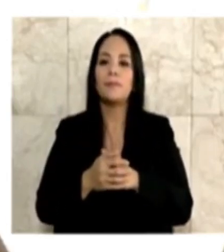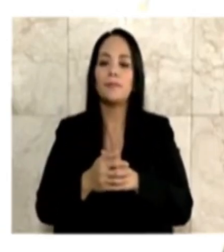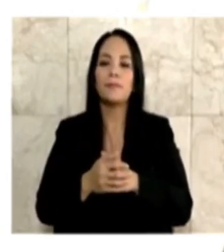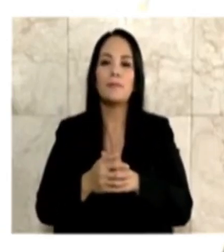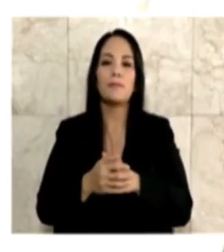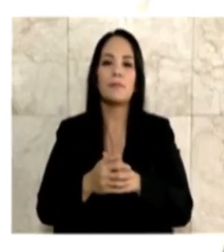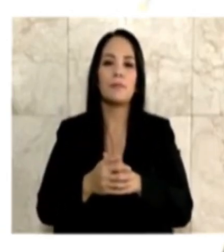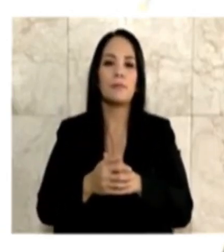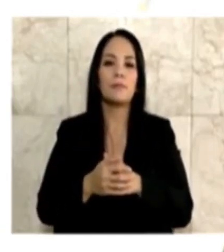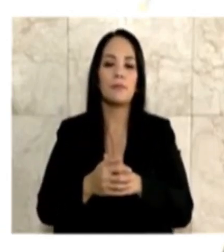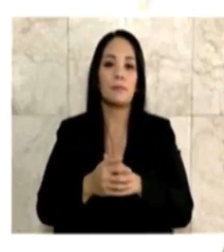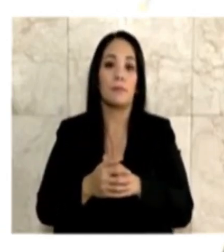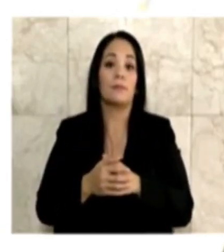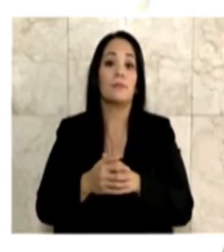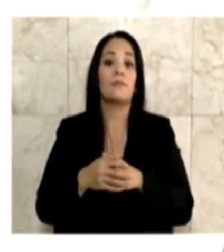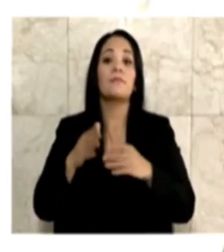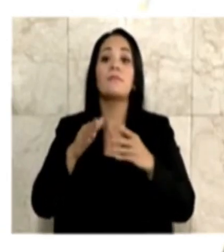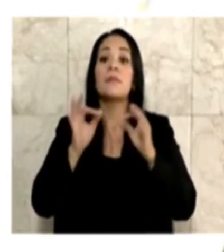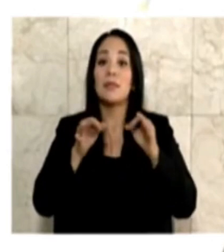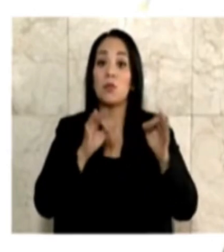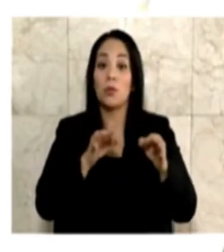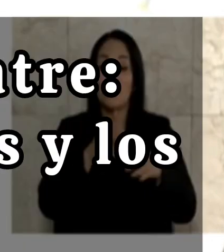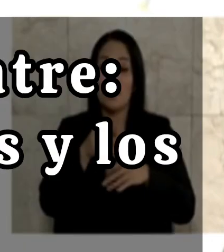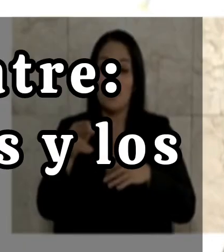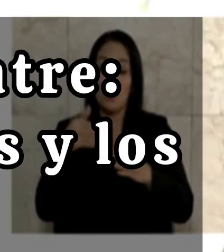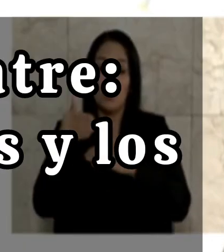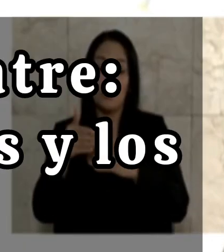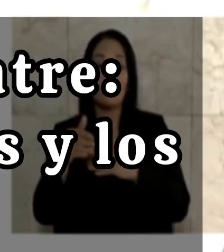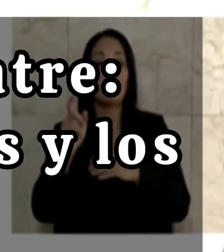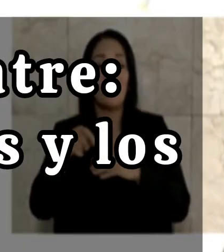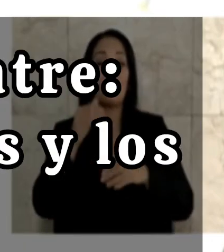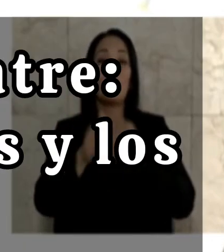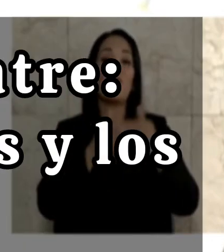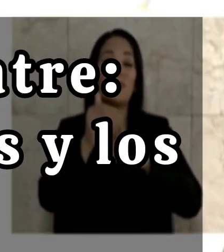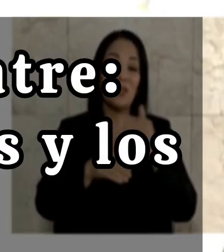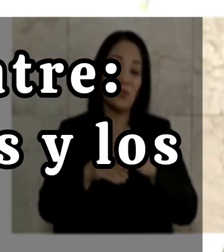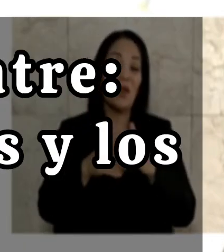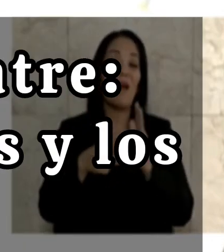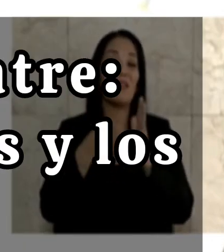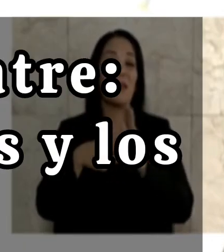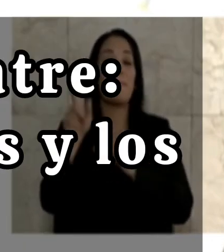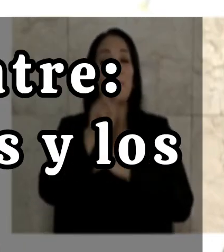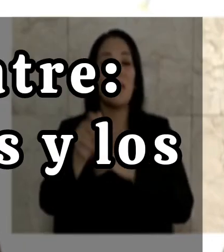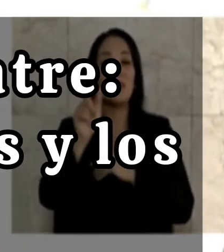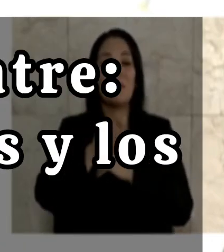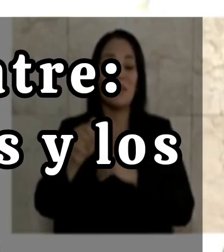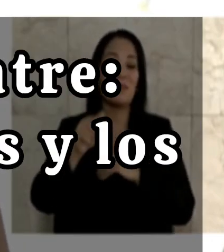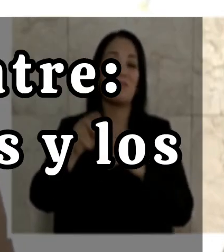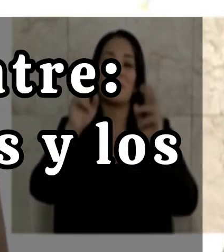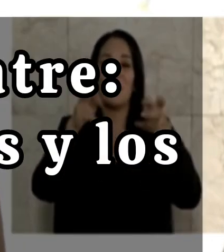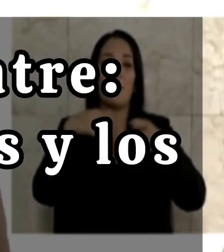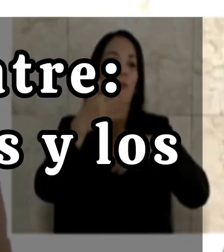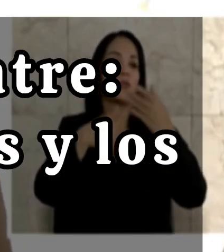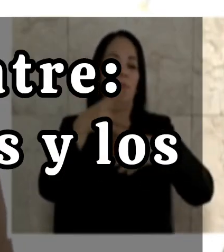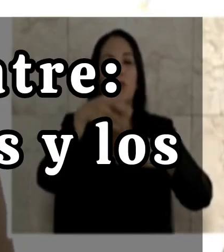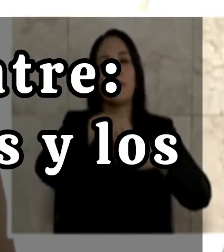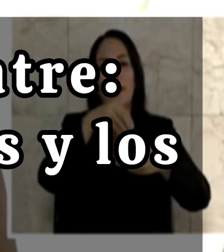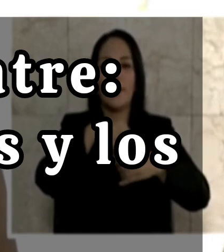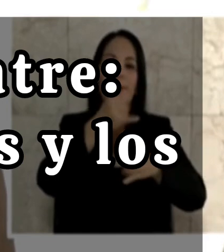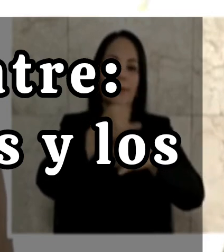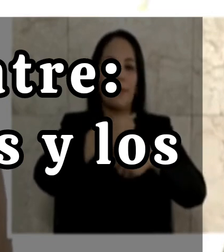después de que se toman las decisiones de despido, tienen que pasar procesos de hasta meses con las benditas procedimientos internos